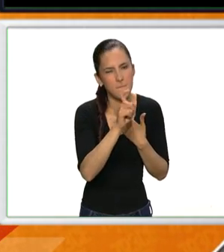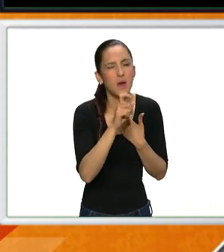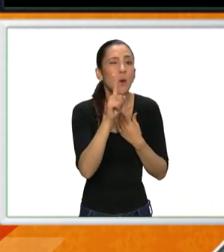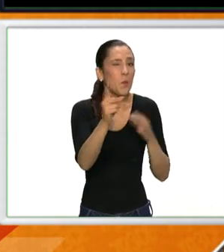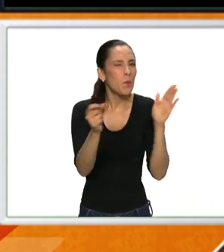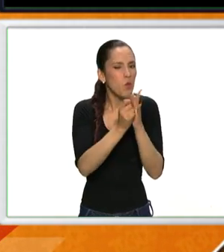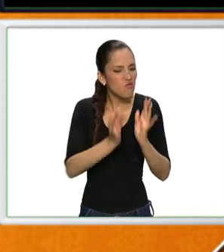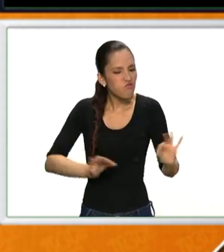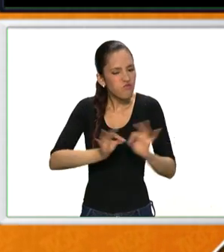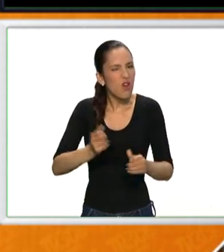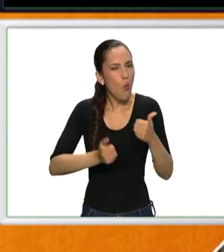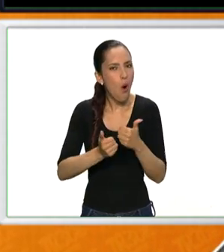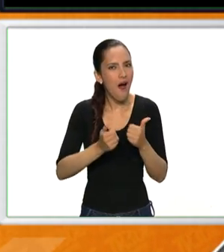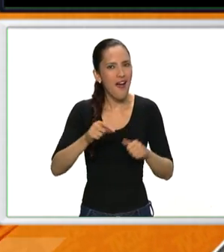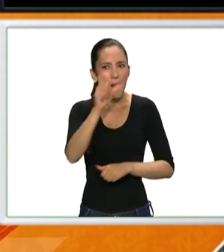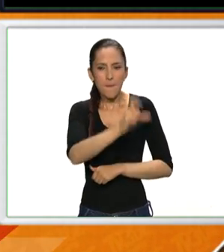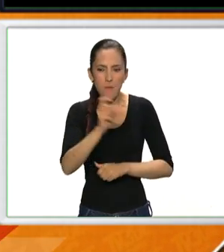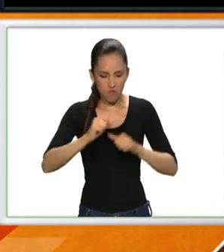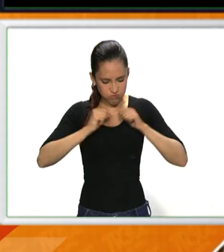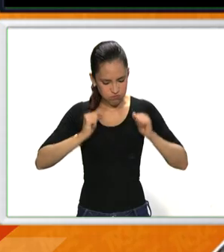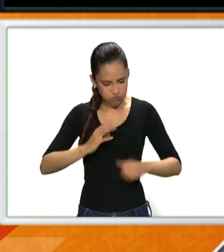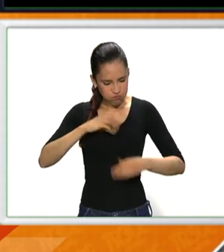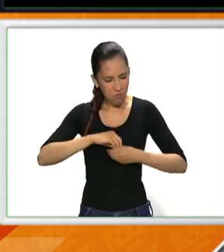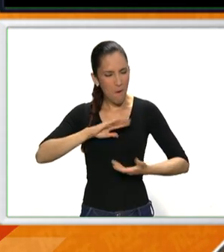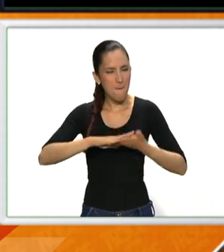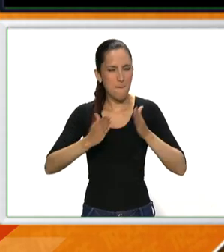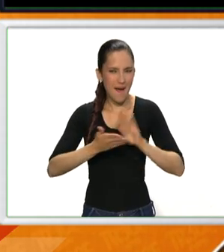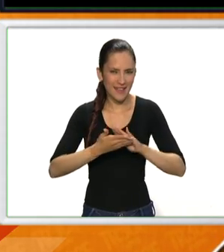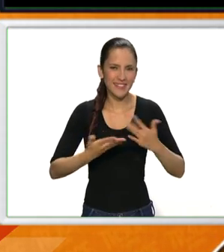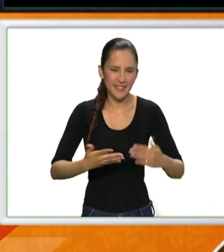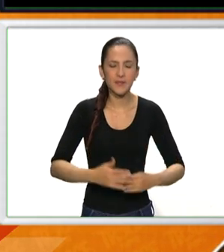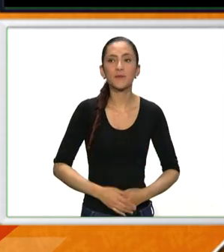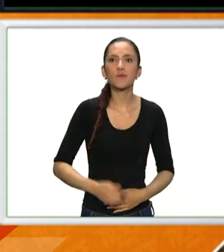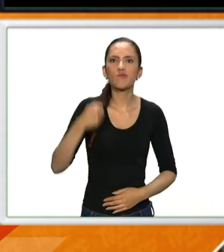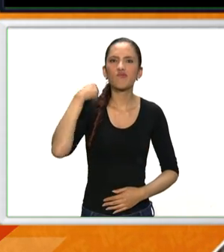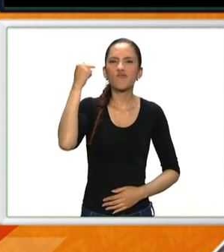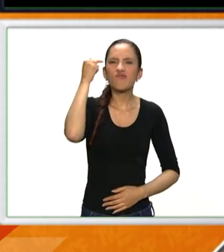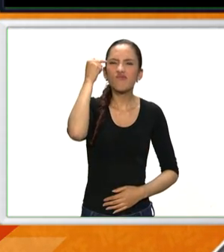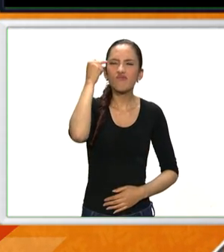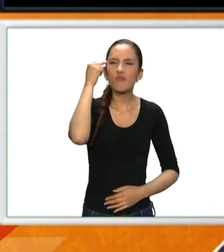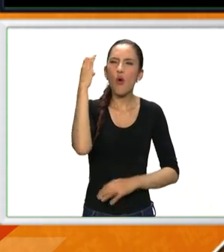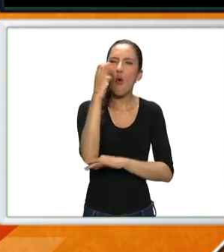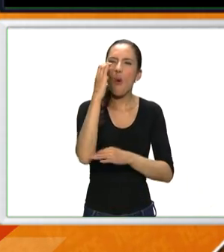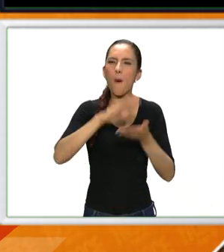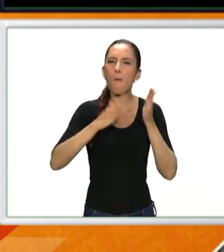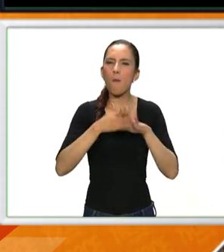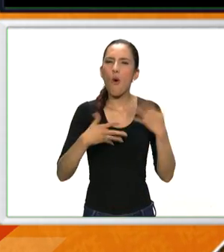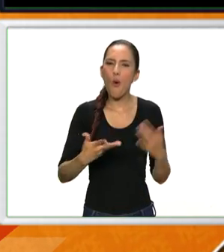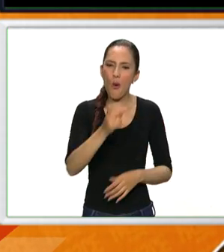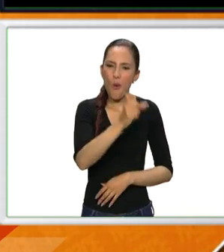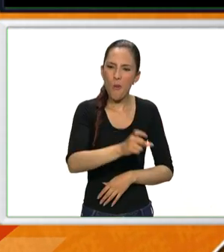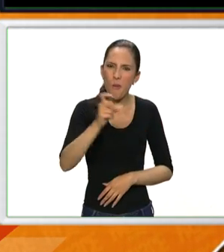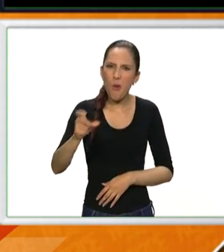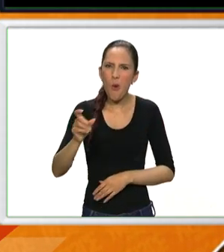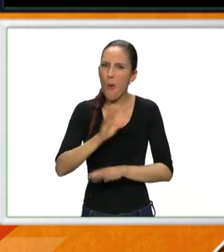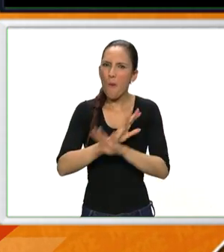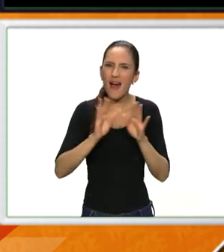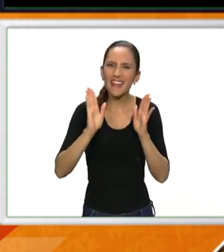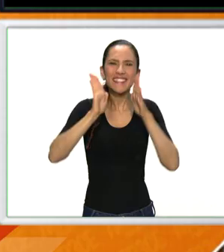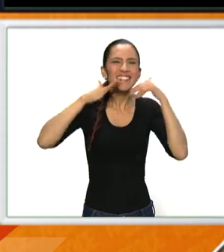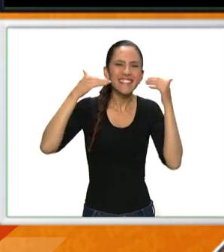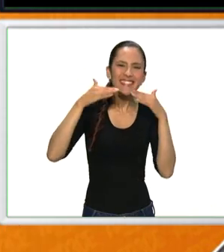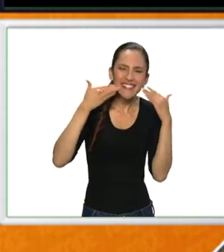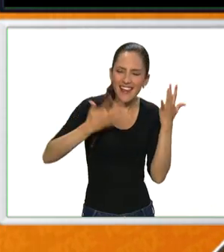haber paz. Cuando pienso en Colombia en paz me imagino millones de sonrisas. Me imagino que cesan como esos ruidos de las armas,